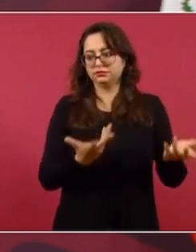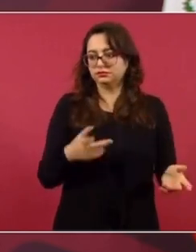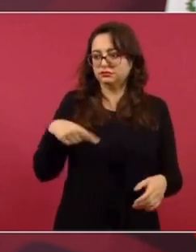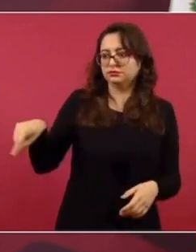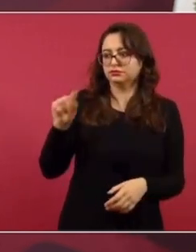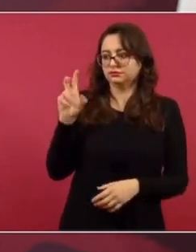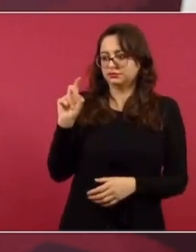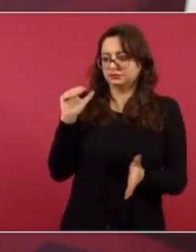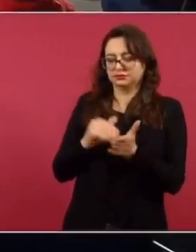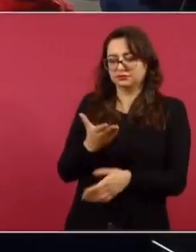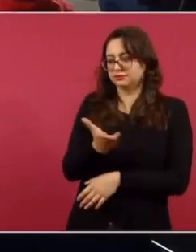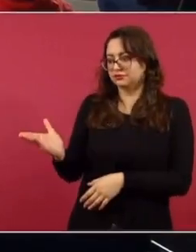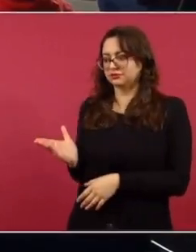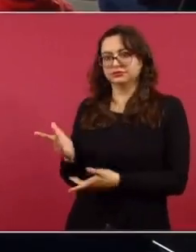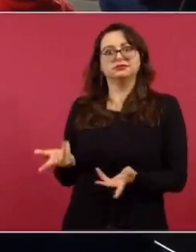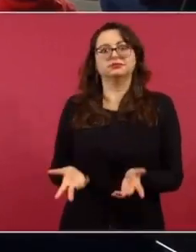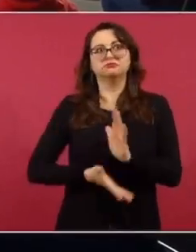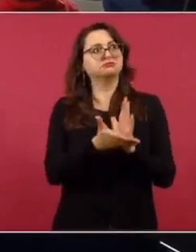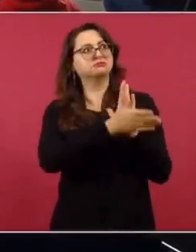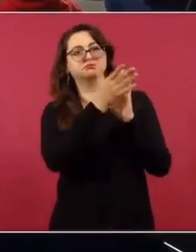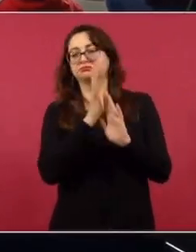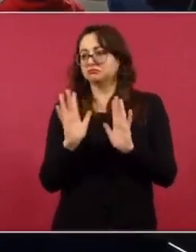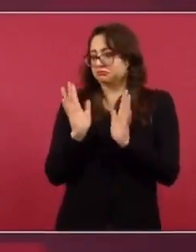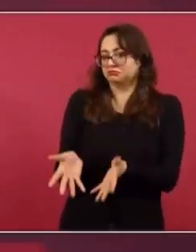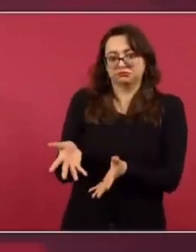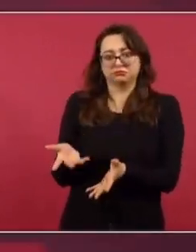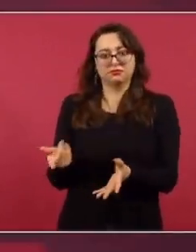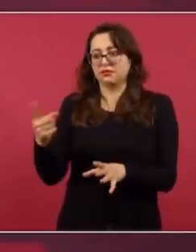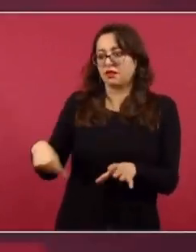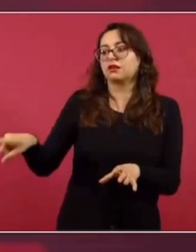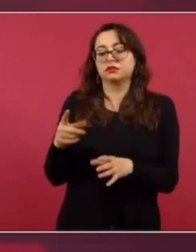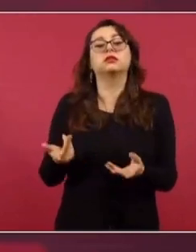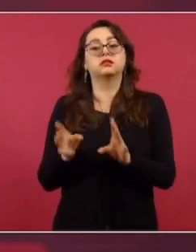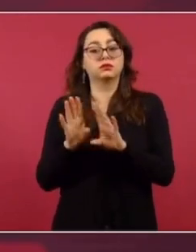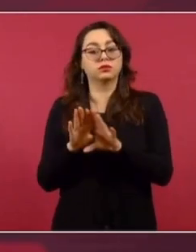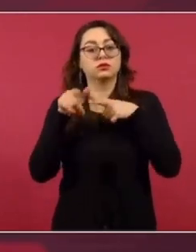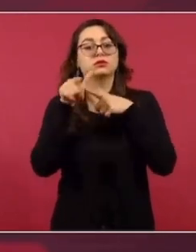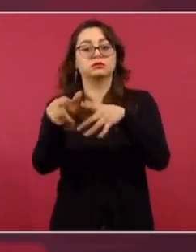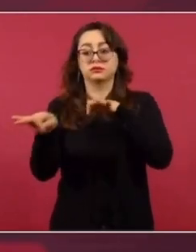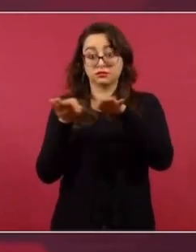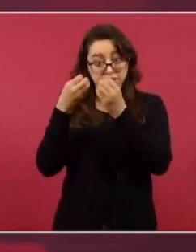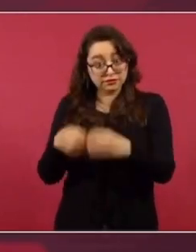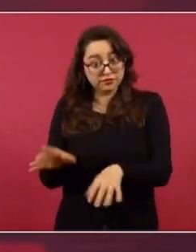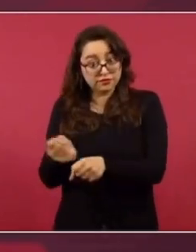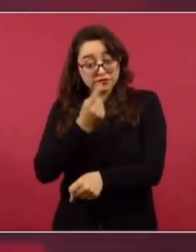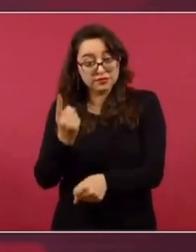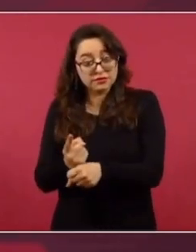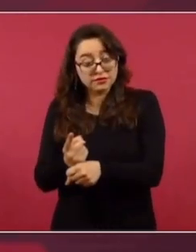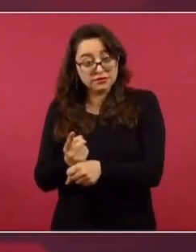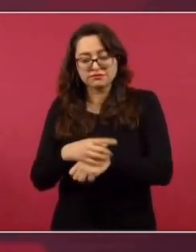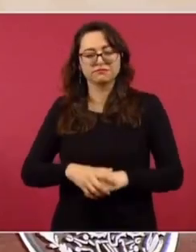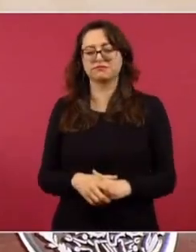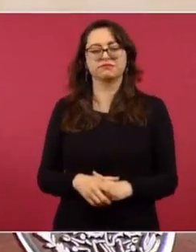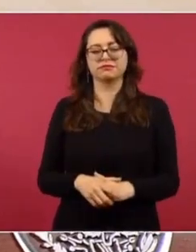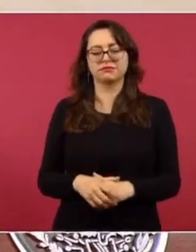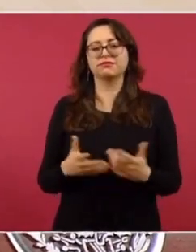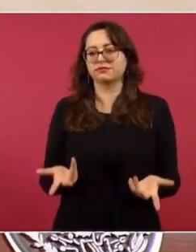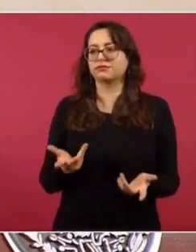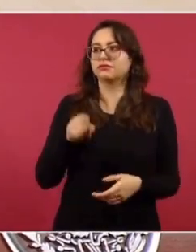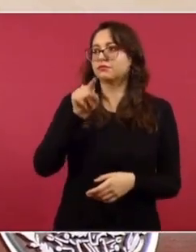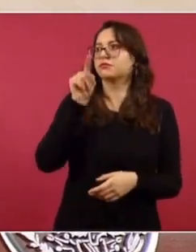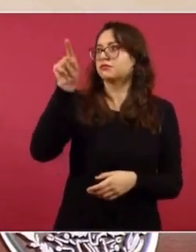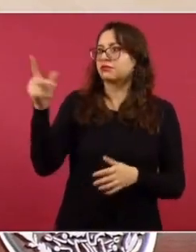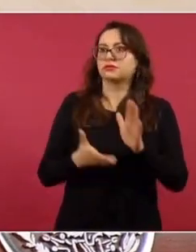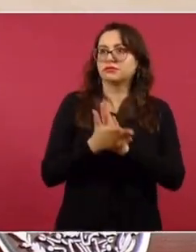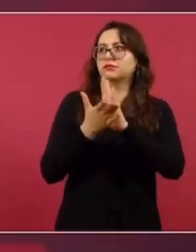¿qué está pasando con los trabajadores que ya no tienen esa oportunidad de trabajo en la refinería? Pues se están abriendo otros